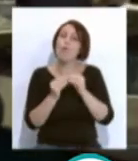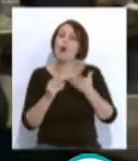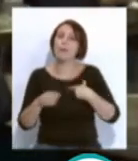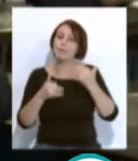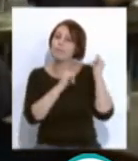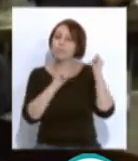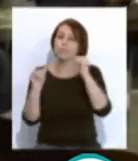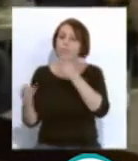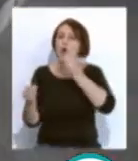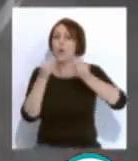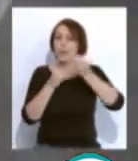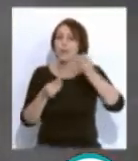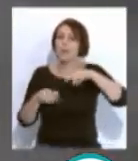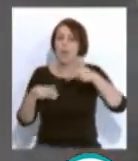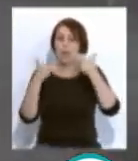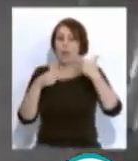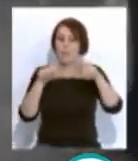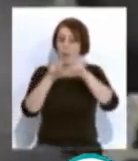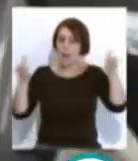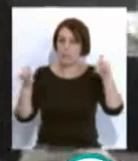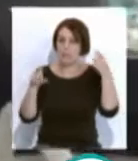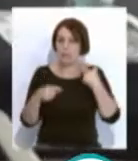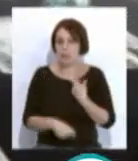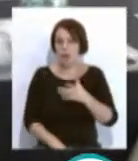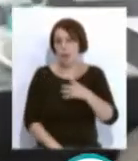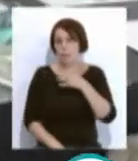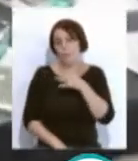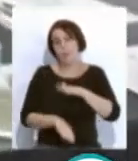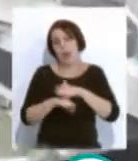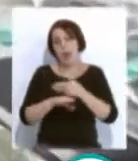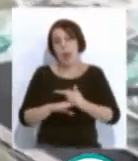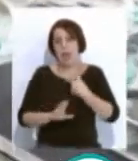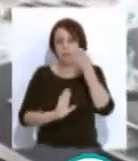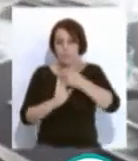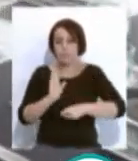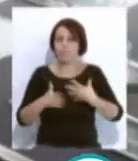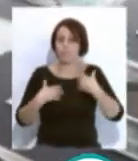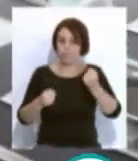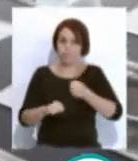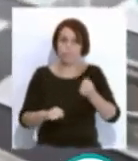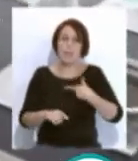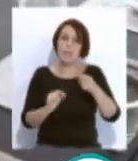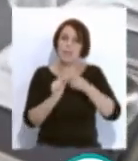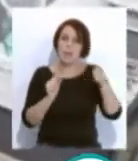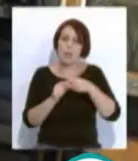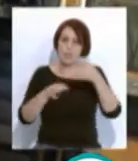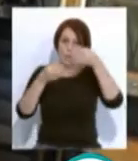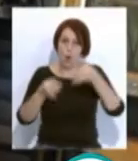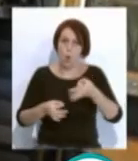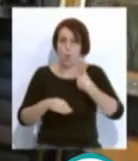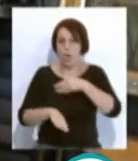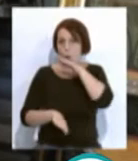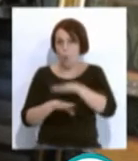disfrutar de las comidas y cenas de empresa, bajo el estricto cumplimiento de las medidas sanitarias y distancias de seguridad